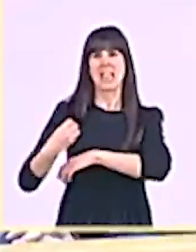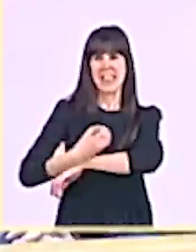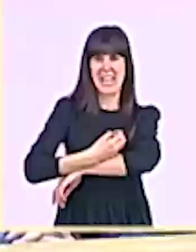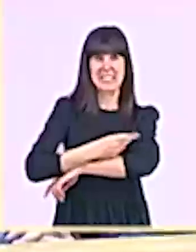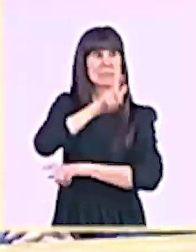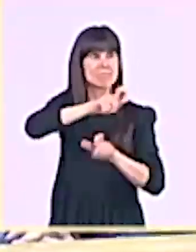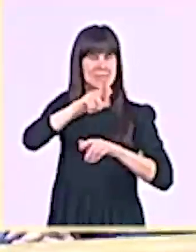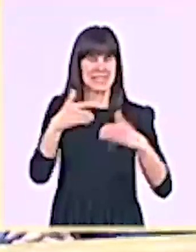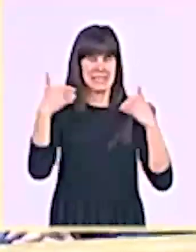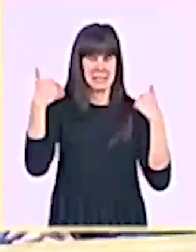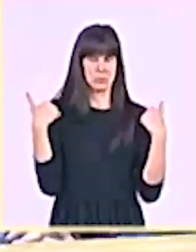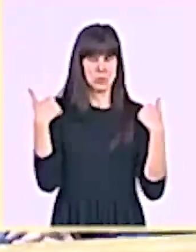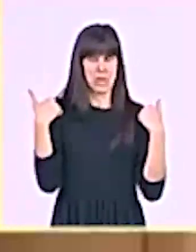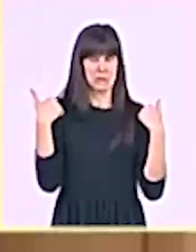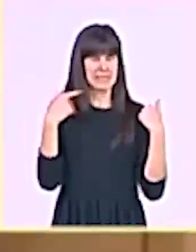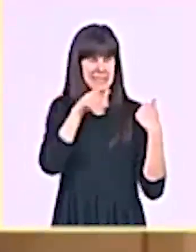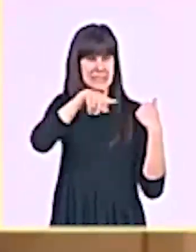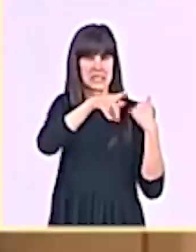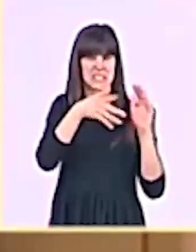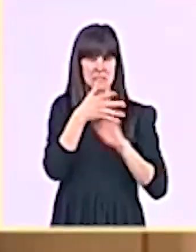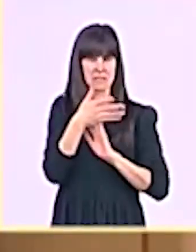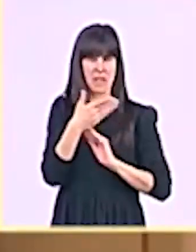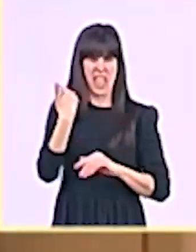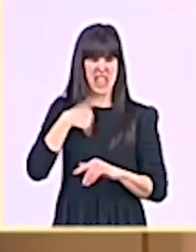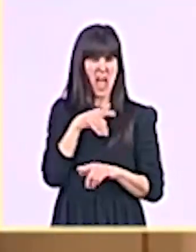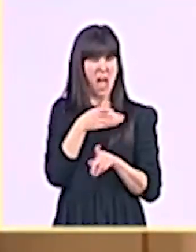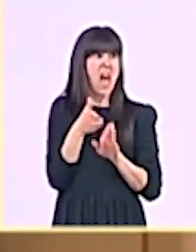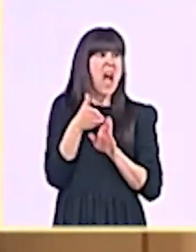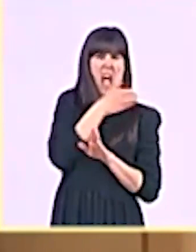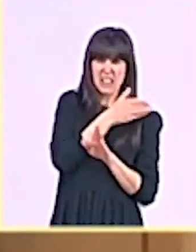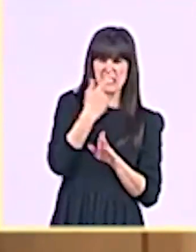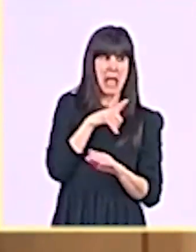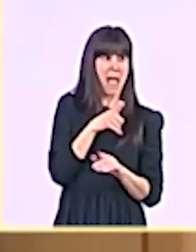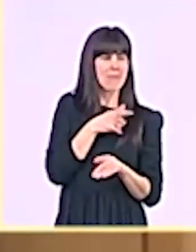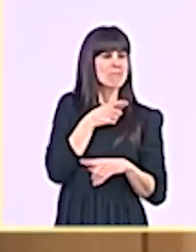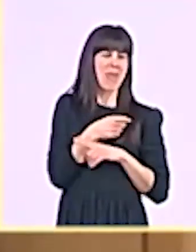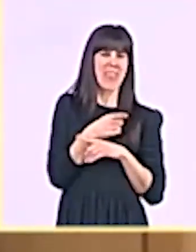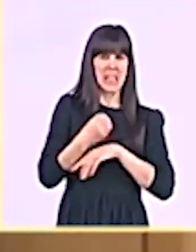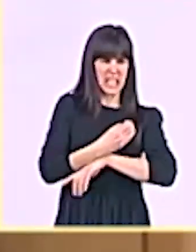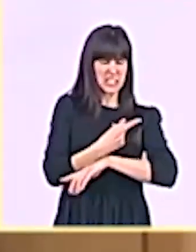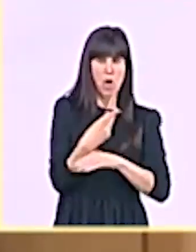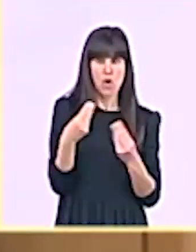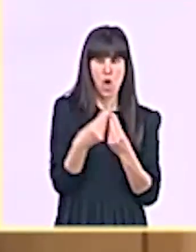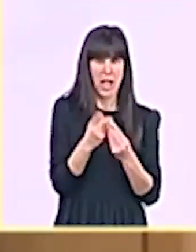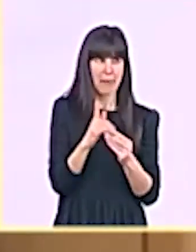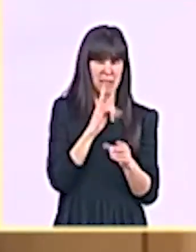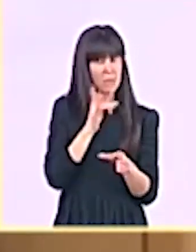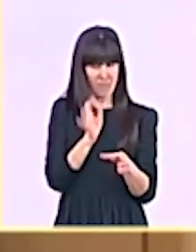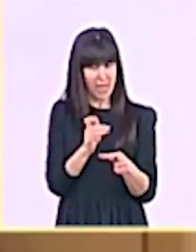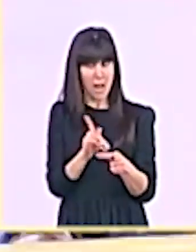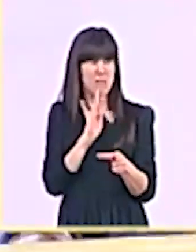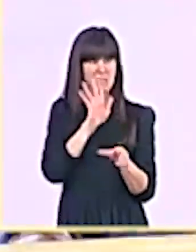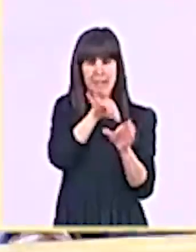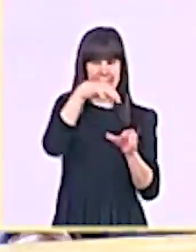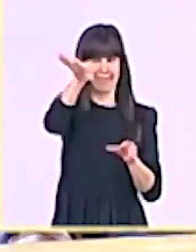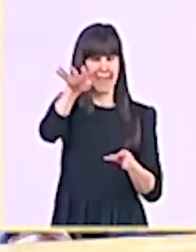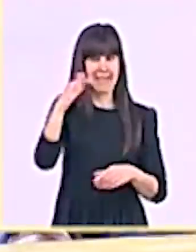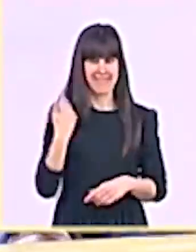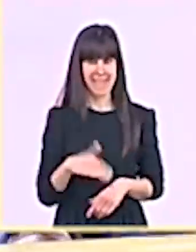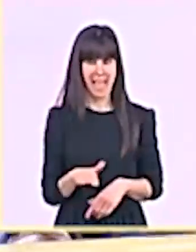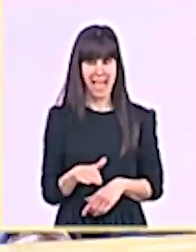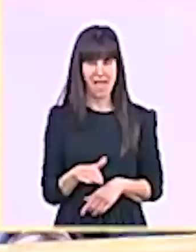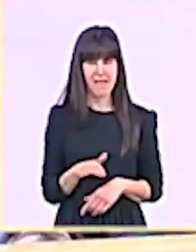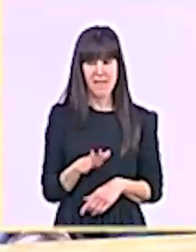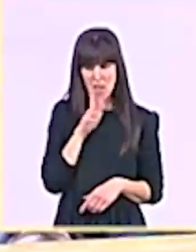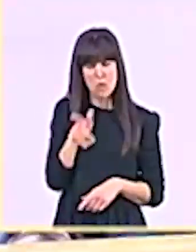por los túneles? ¿Verdad que no? Les ha cesado. Pues bien, ¿es posible que usted le siga encargando leyes a